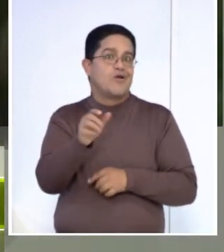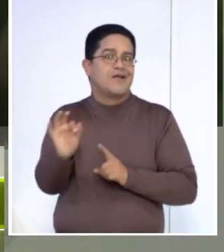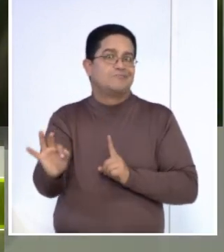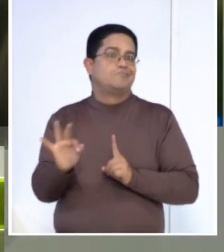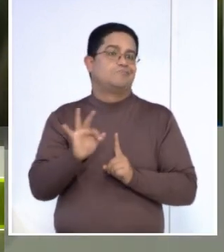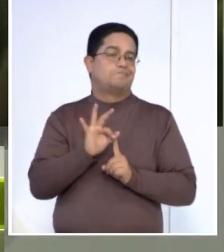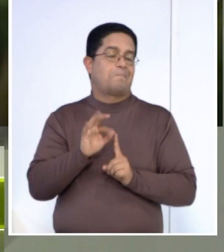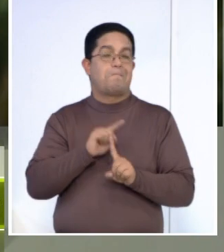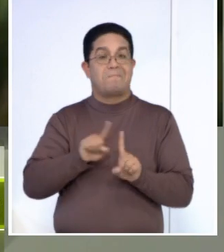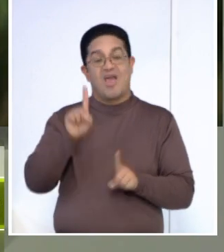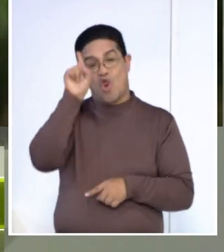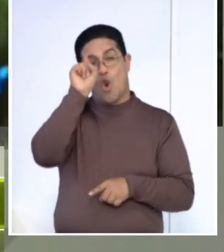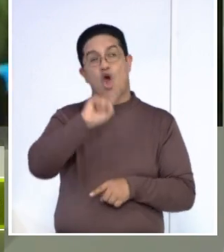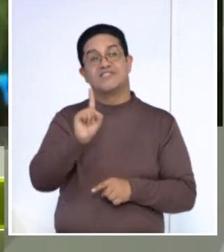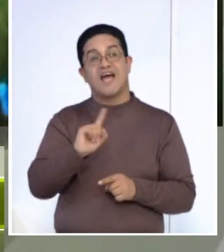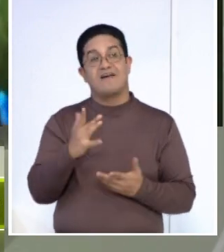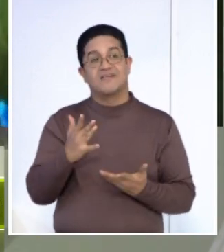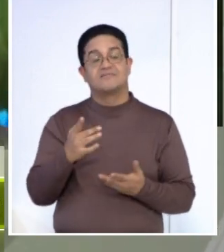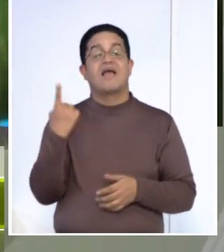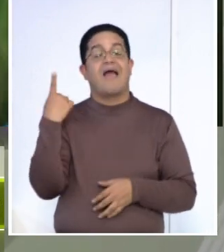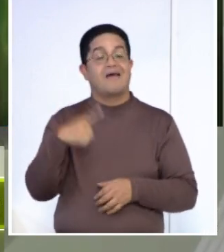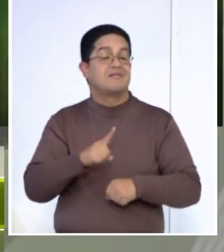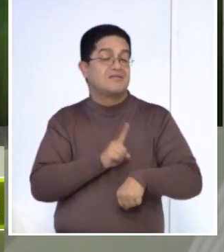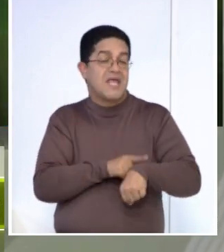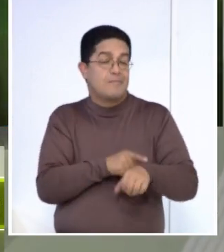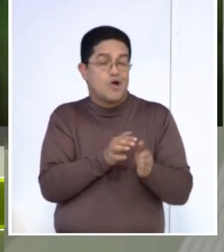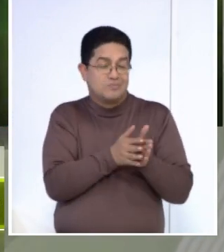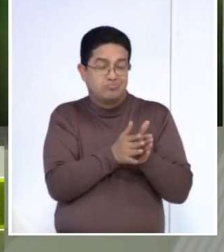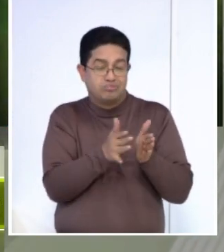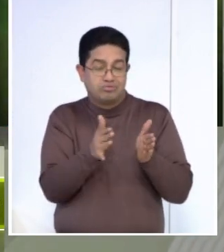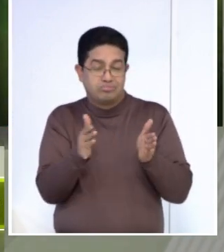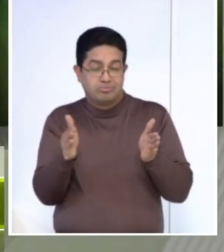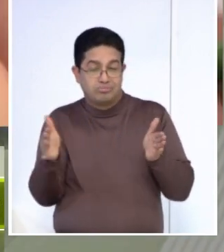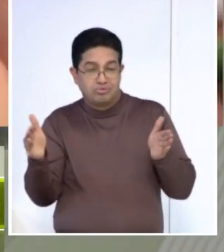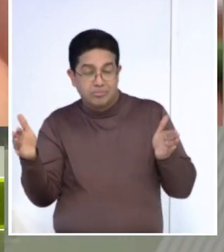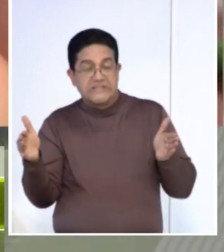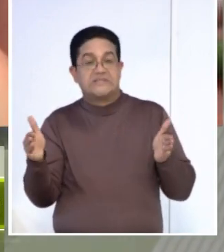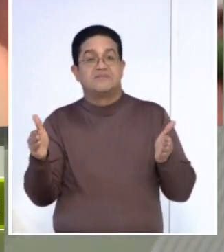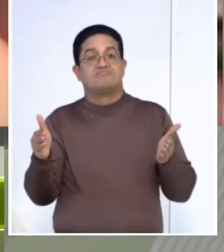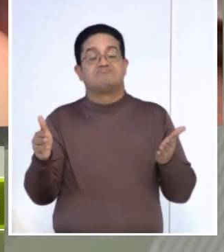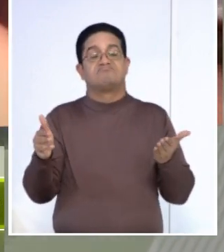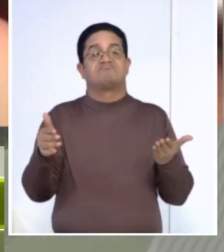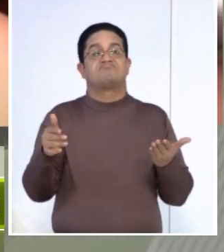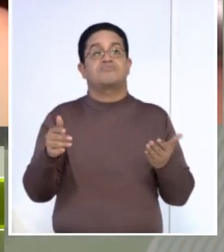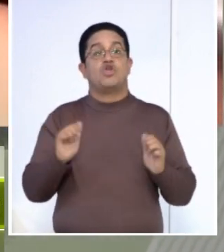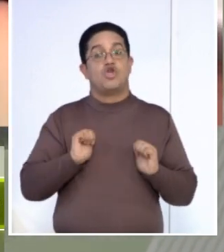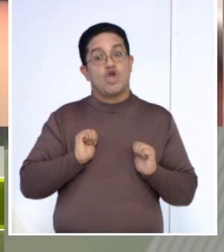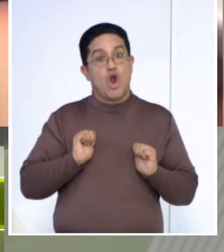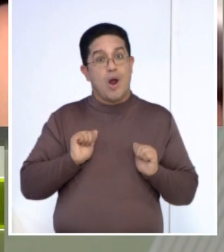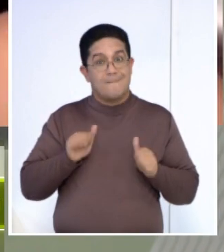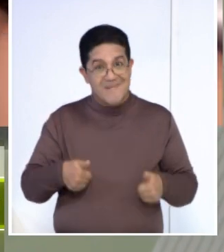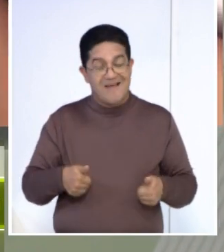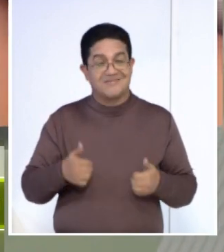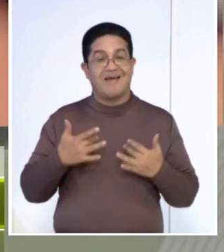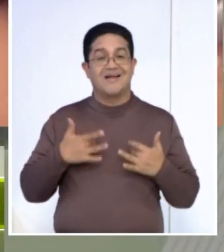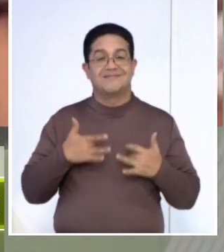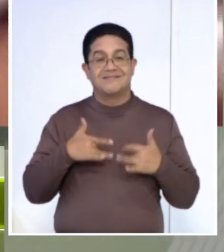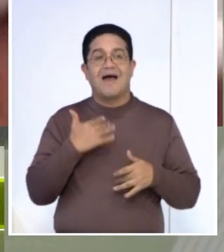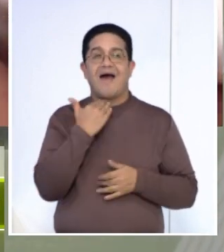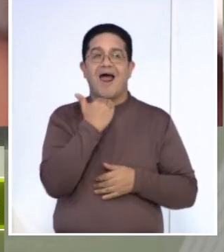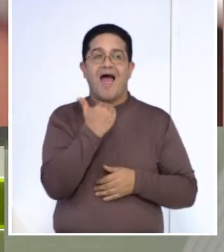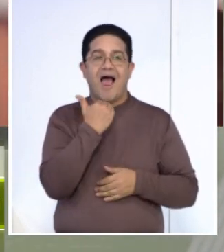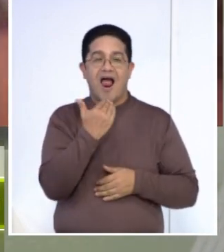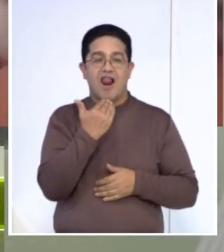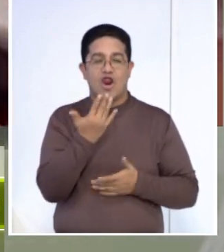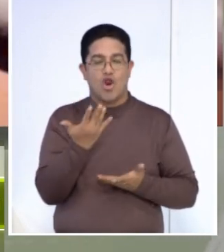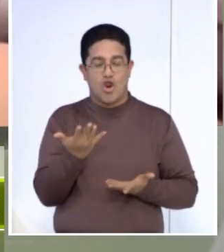Como dijimos al principio, hay un periodo muy largo entre que el virus entra y que empiezan a producirse esos síntomas que tiene el